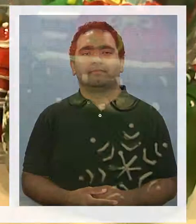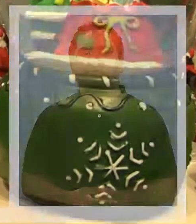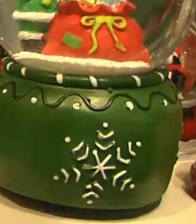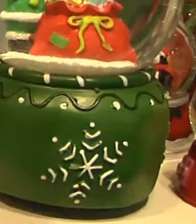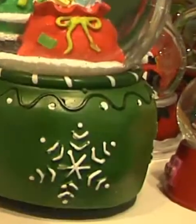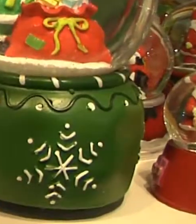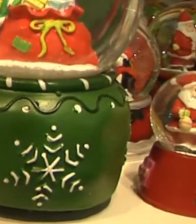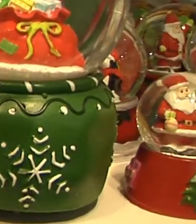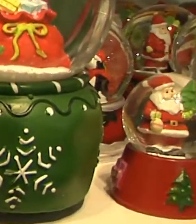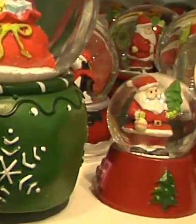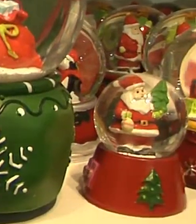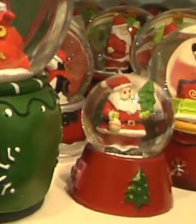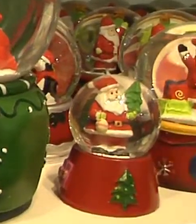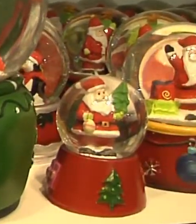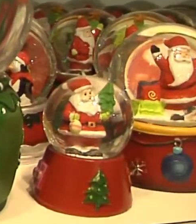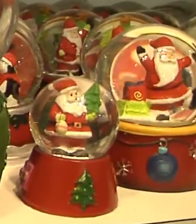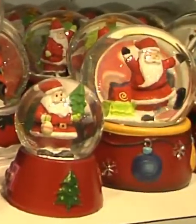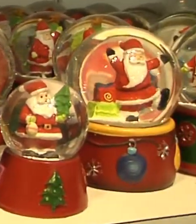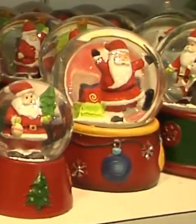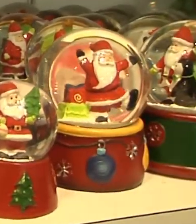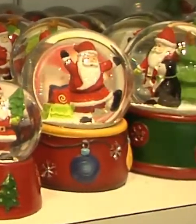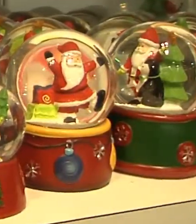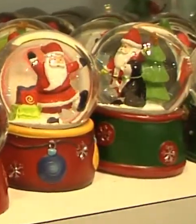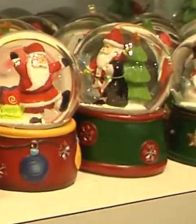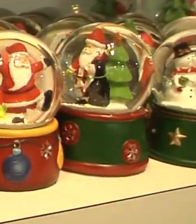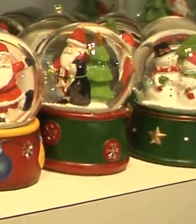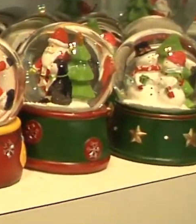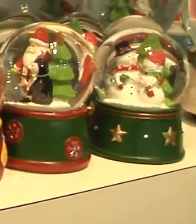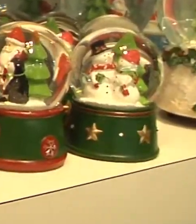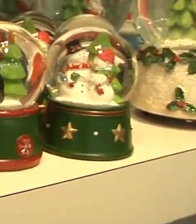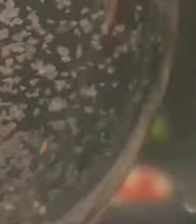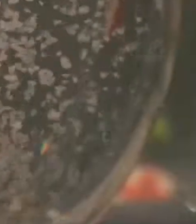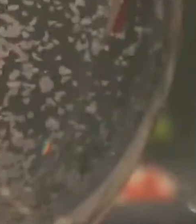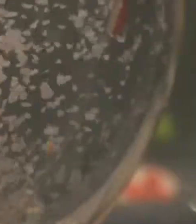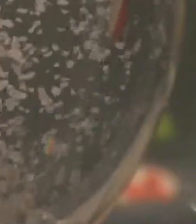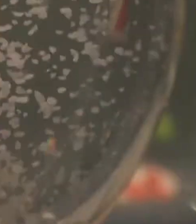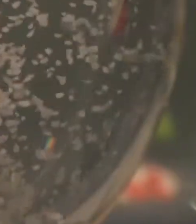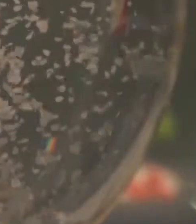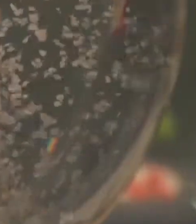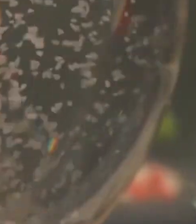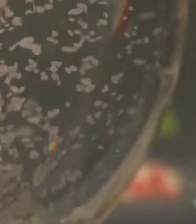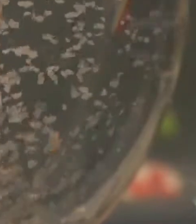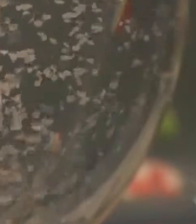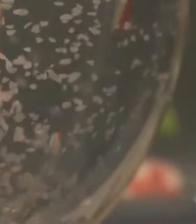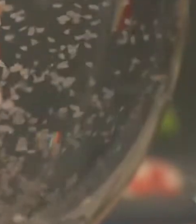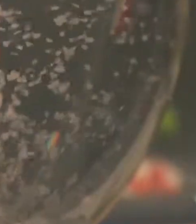¡Feliz Navidad! ¡Feliz Navidad!